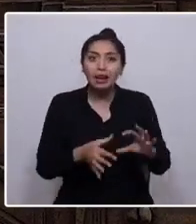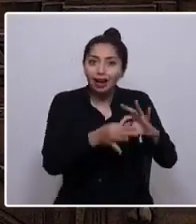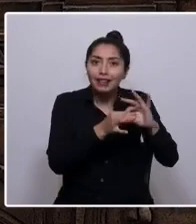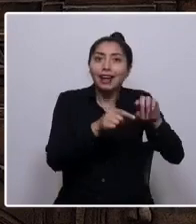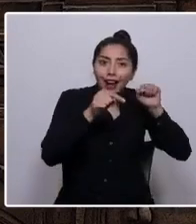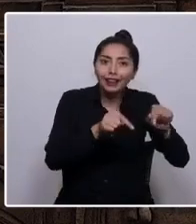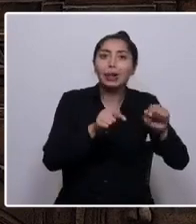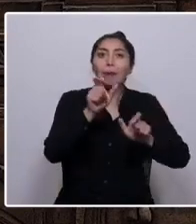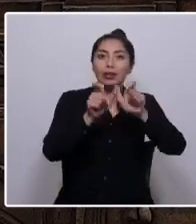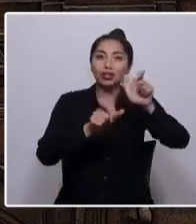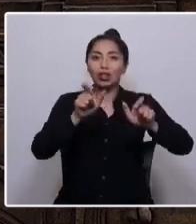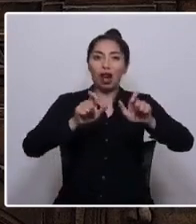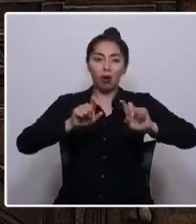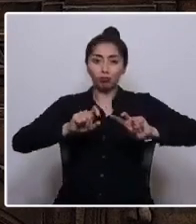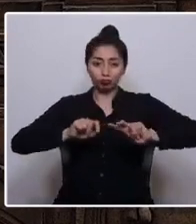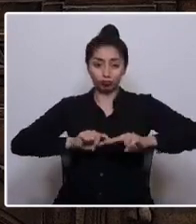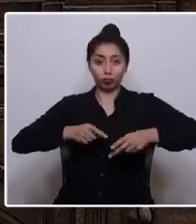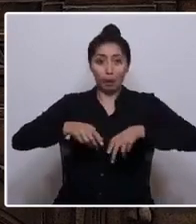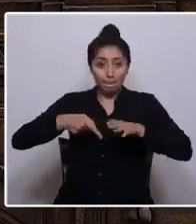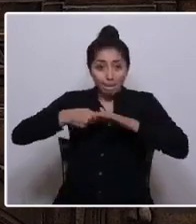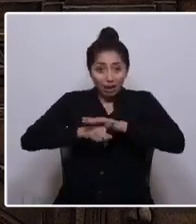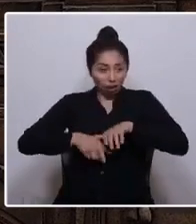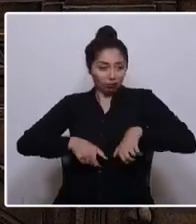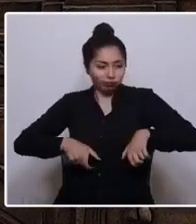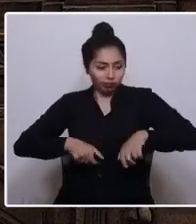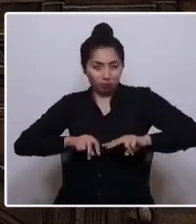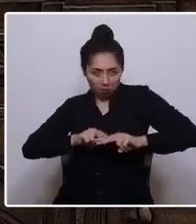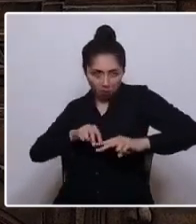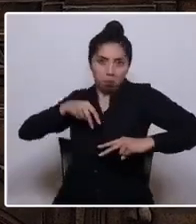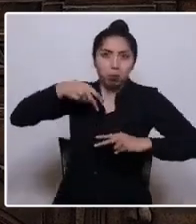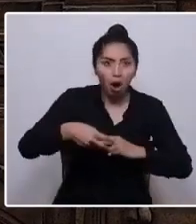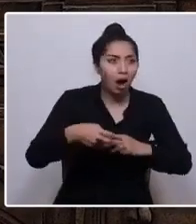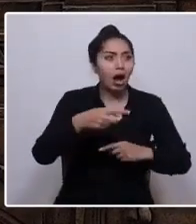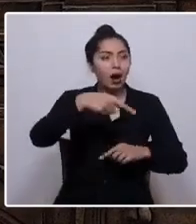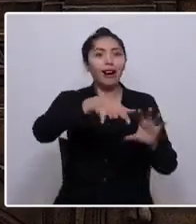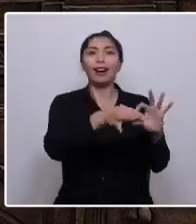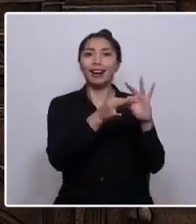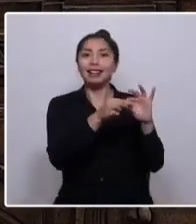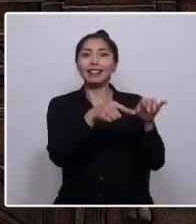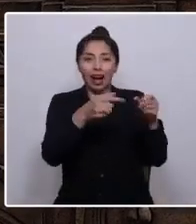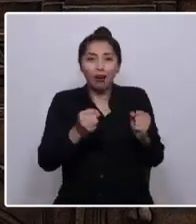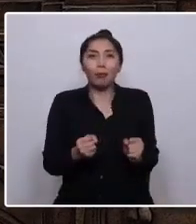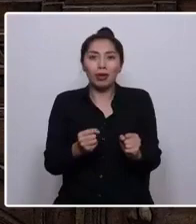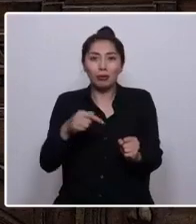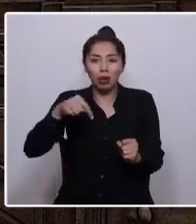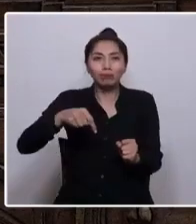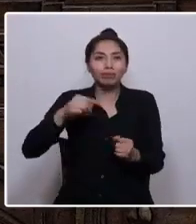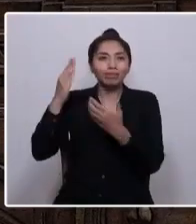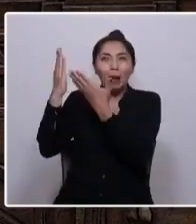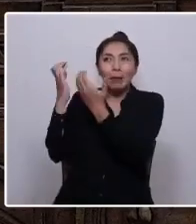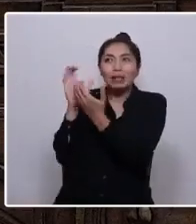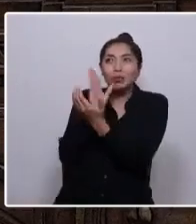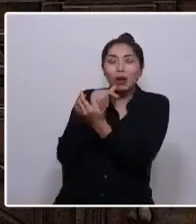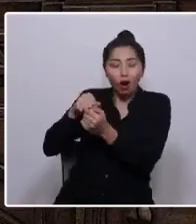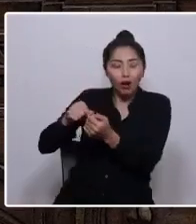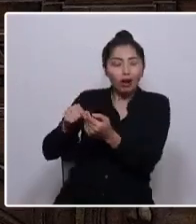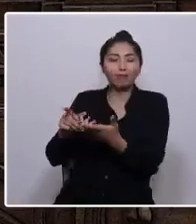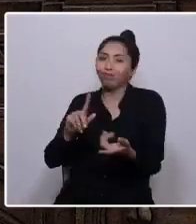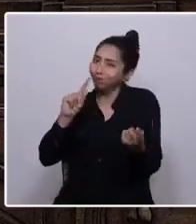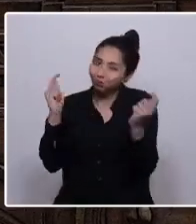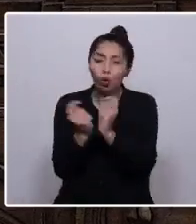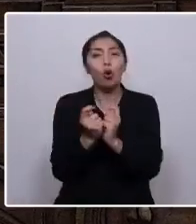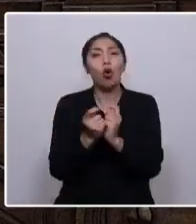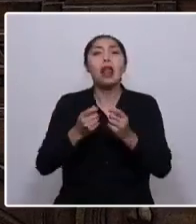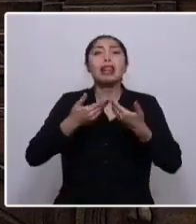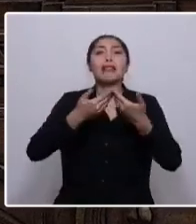saltaron los torniquetes, a quienes hicieron posible que terminemos con la desesperanza aprendida. Libertad a los presos de